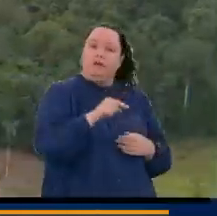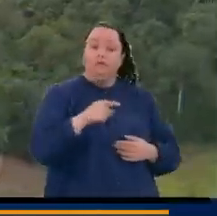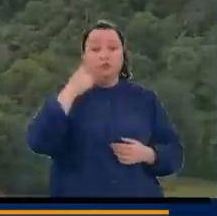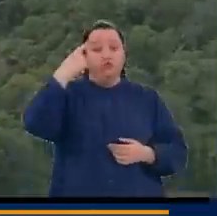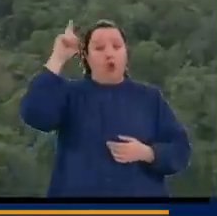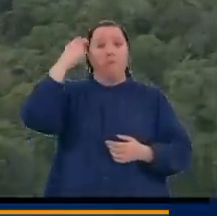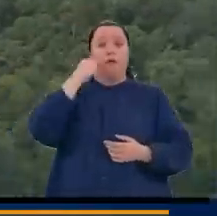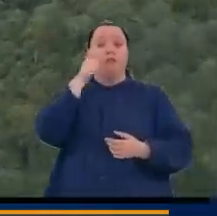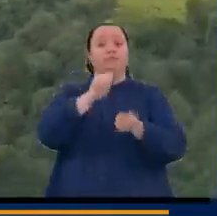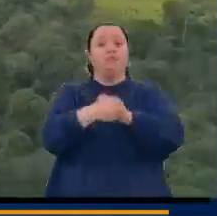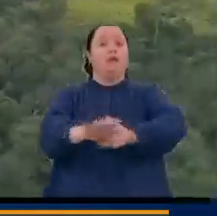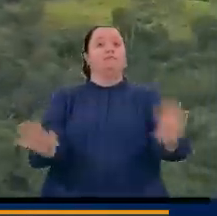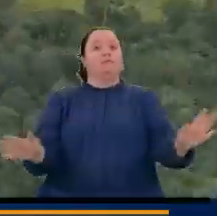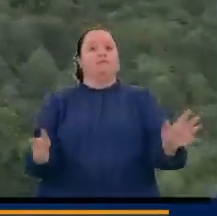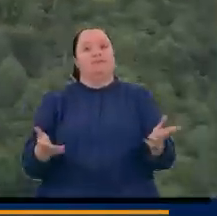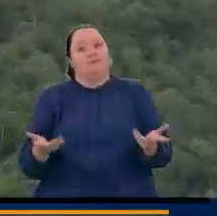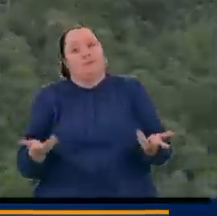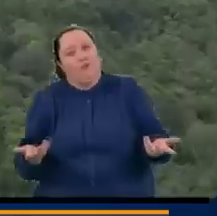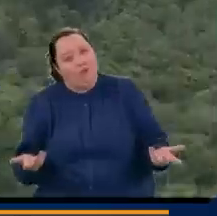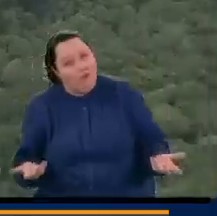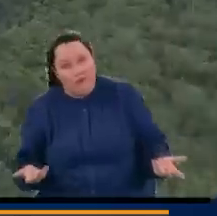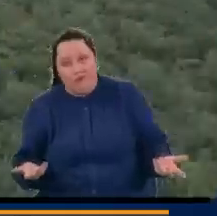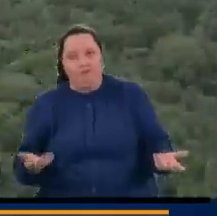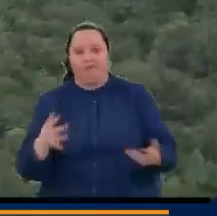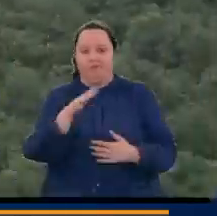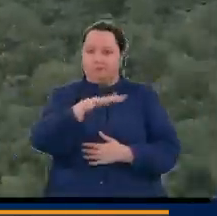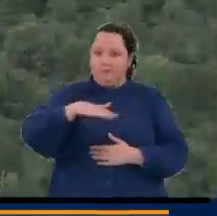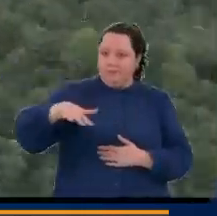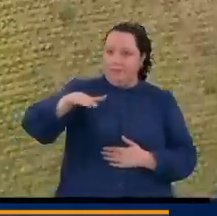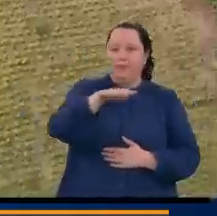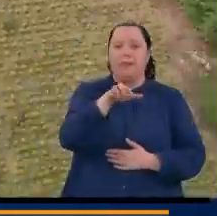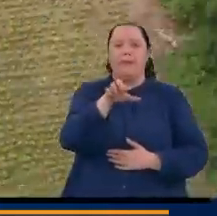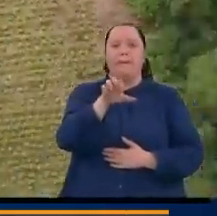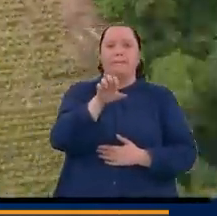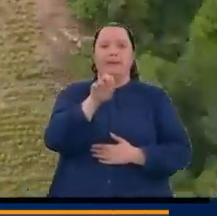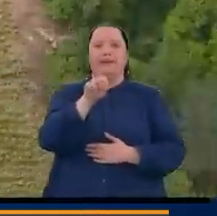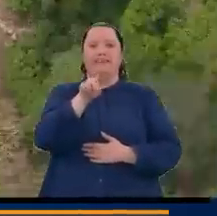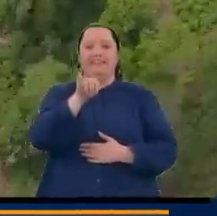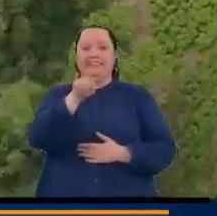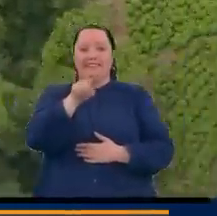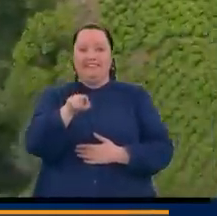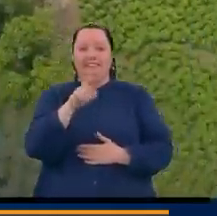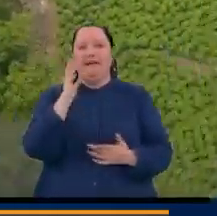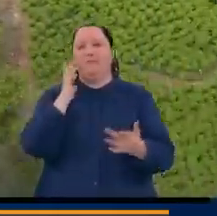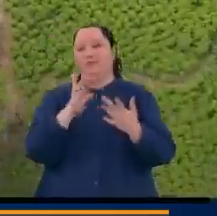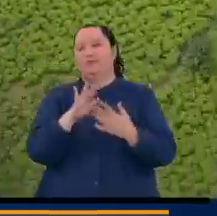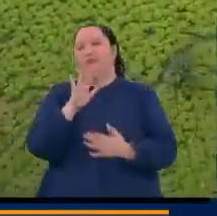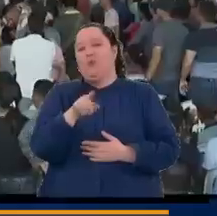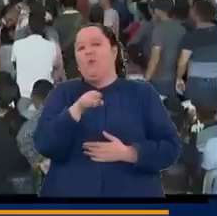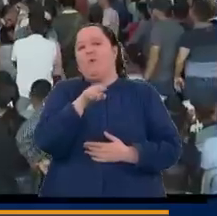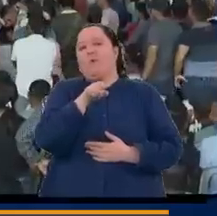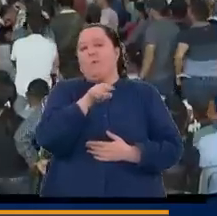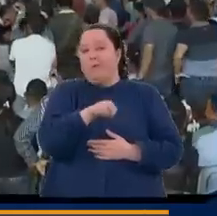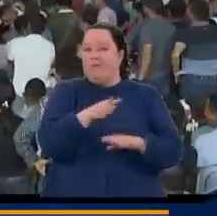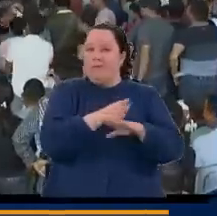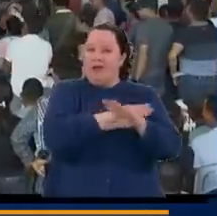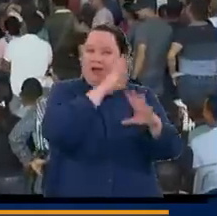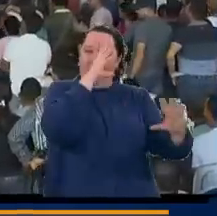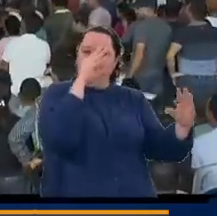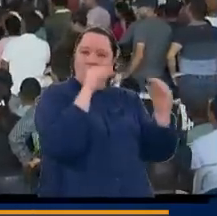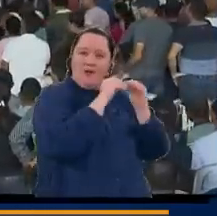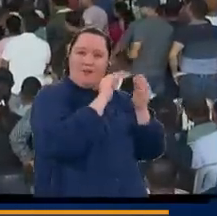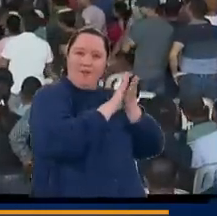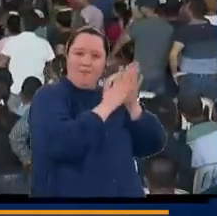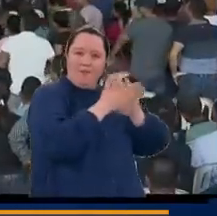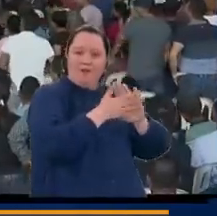día para otro. En el PENIS, que es uno de los frutos del acuerdo de paz entre las